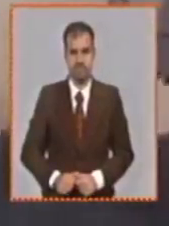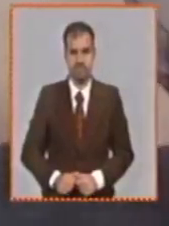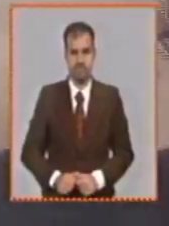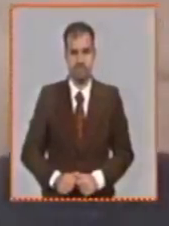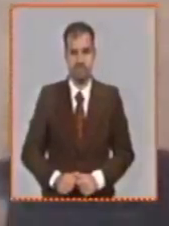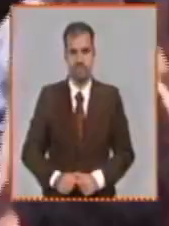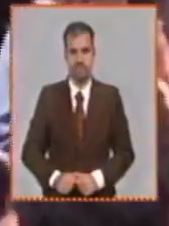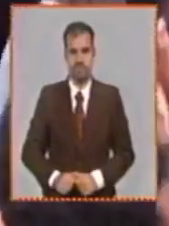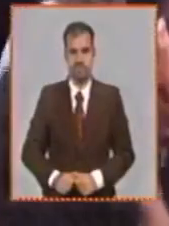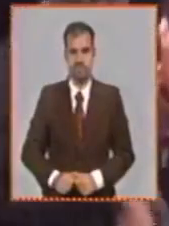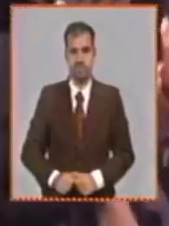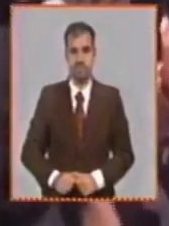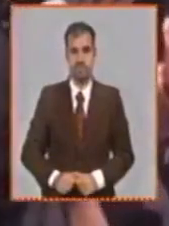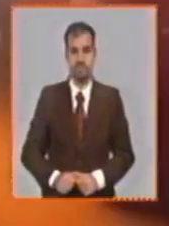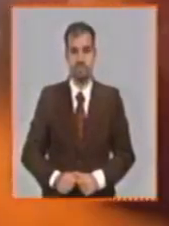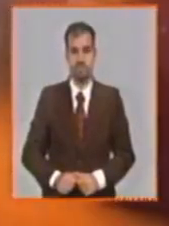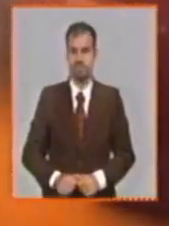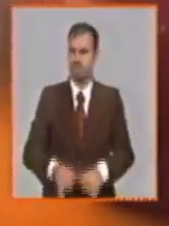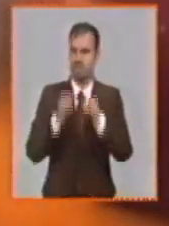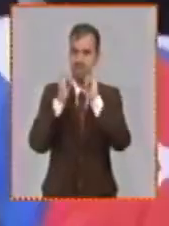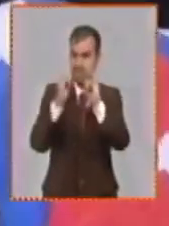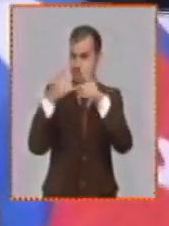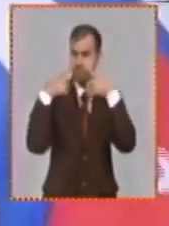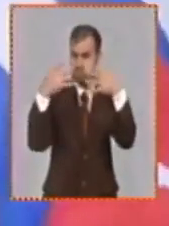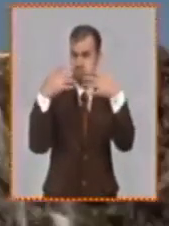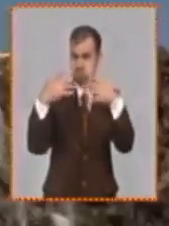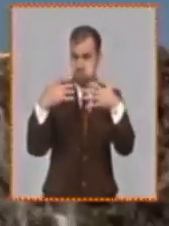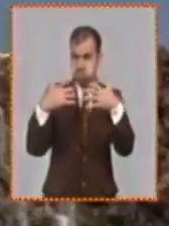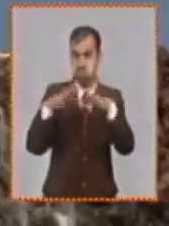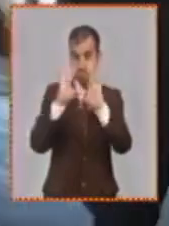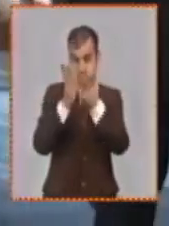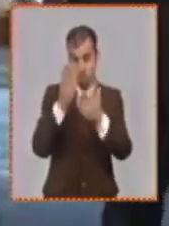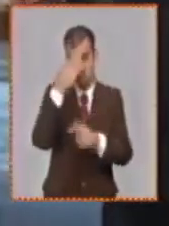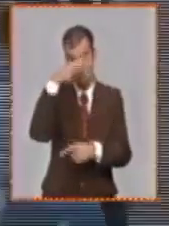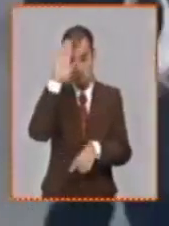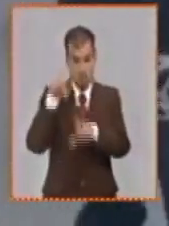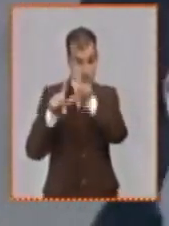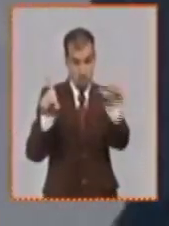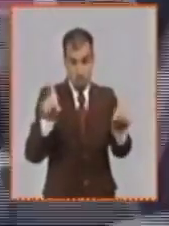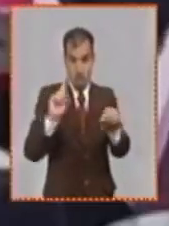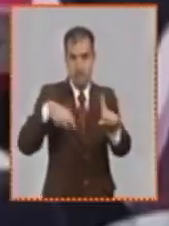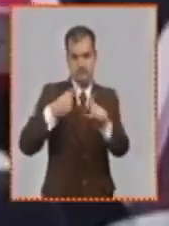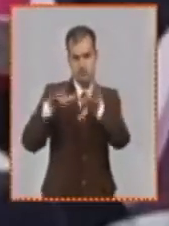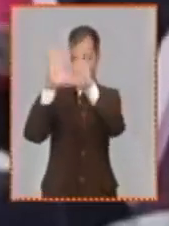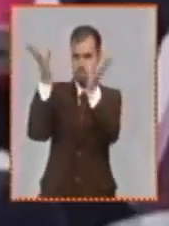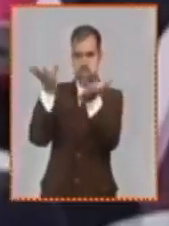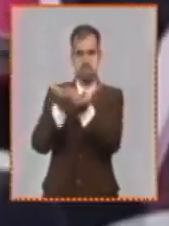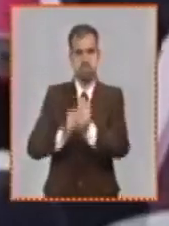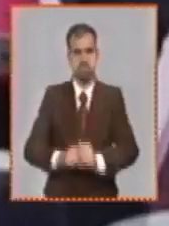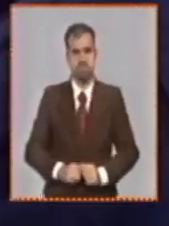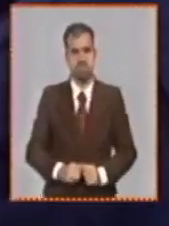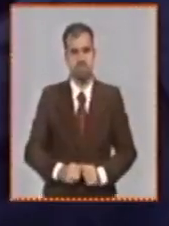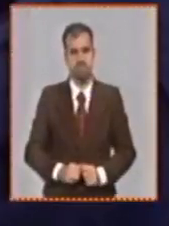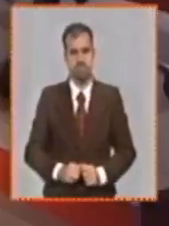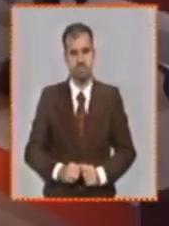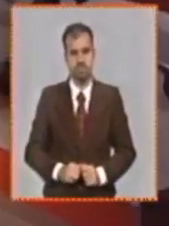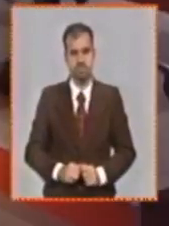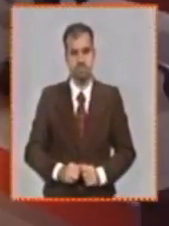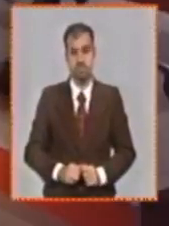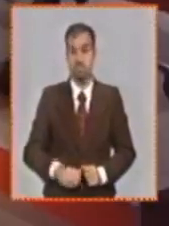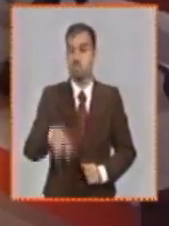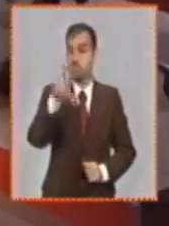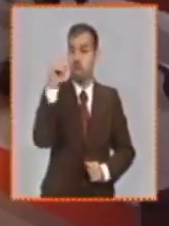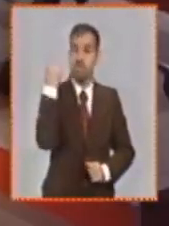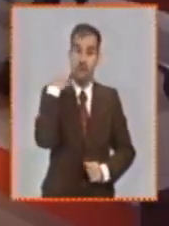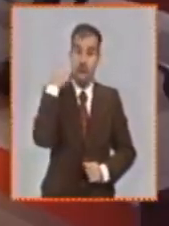un espacio para el análisis de los más importantes acontecimientos de Cuba y el resto del mundo más